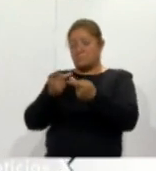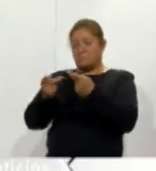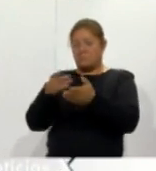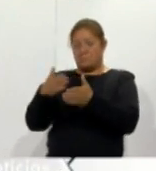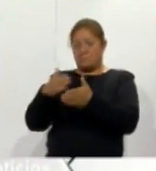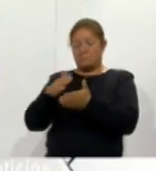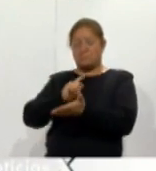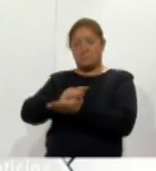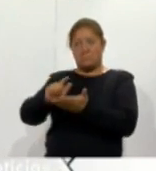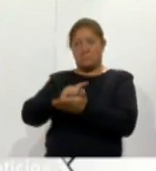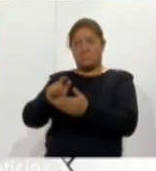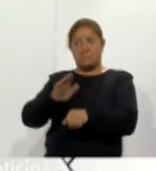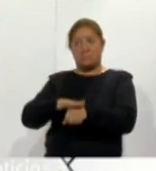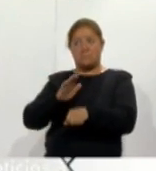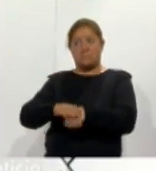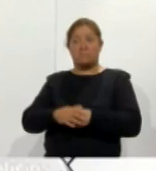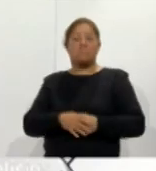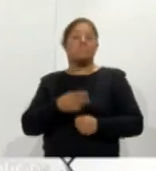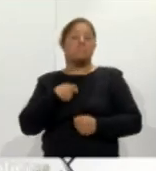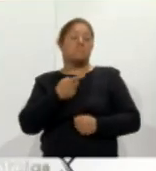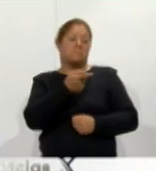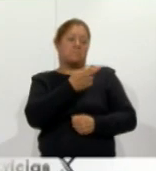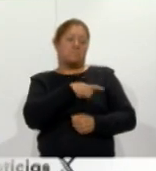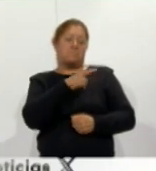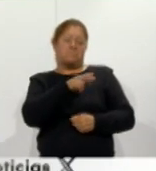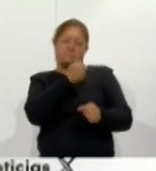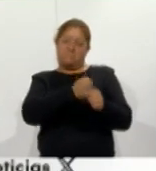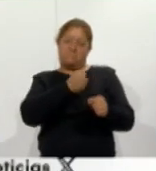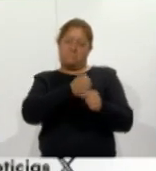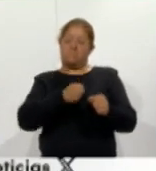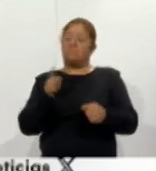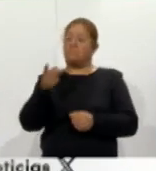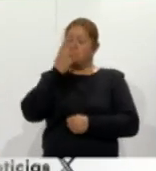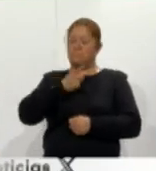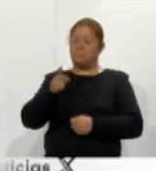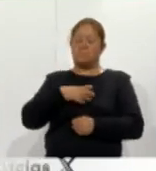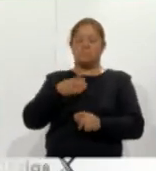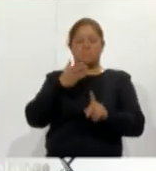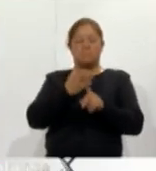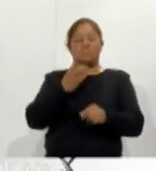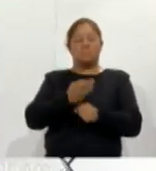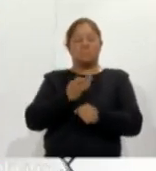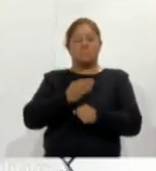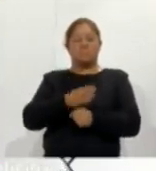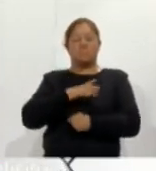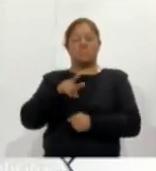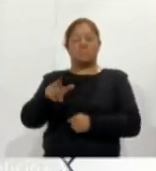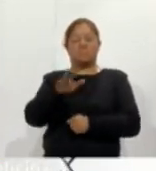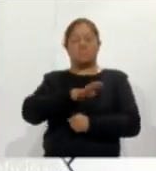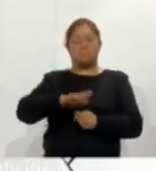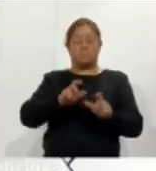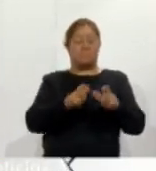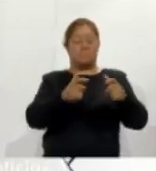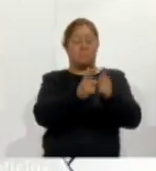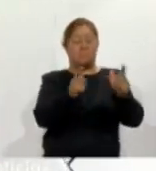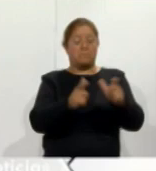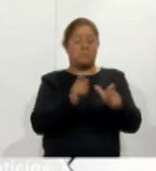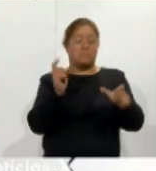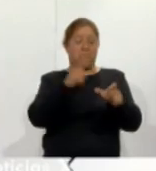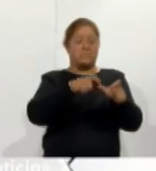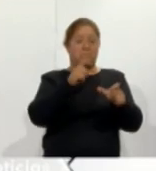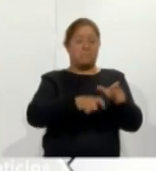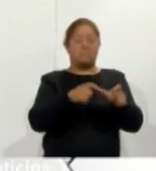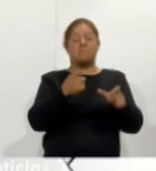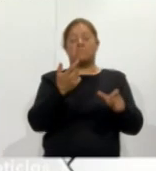en eso hemos insistido con los restauranteros Zamora Ríos precisó que actualmente la Canirac reúne a más de 100 establecimientos y genera 1.500